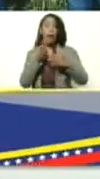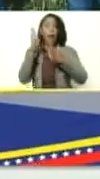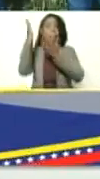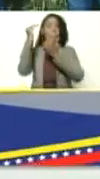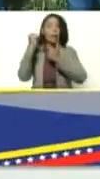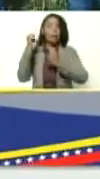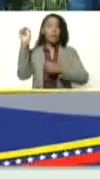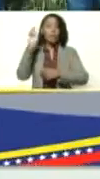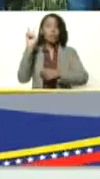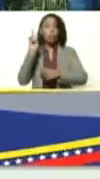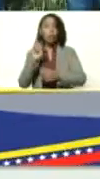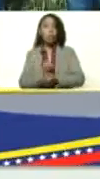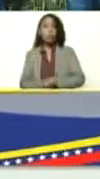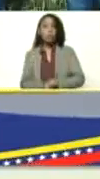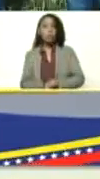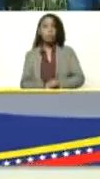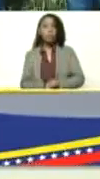Venezuela